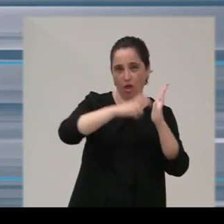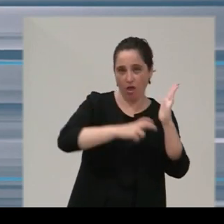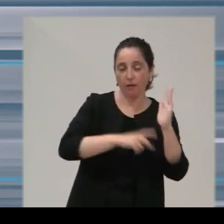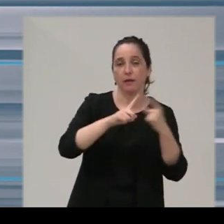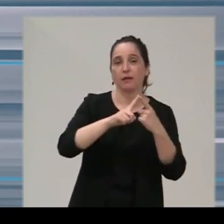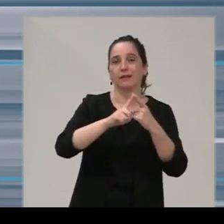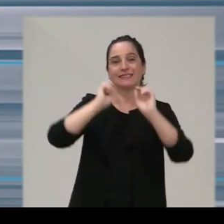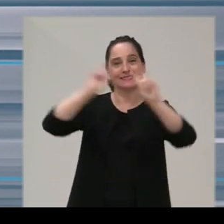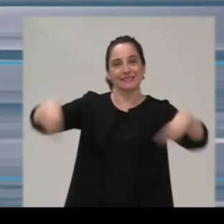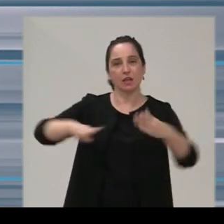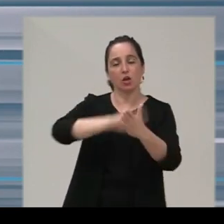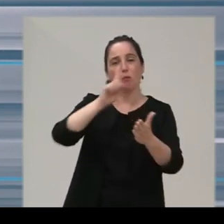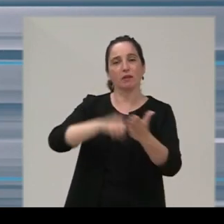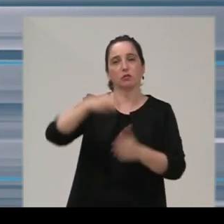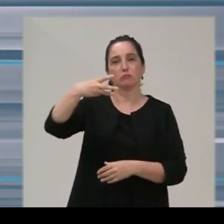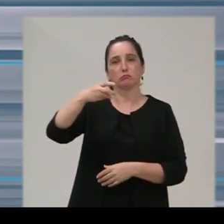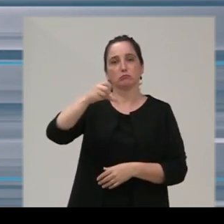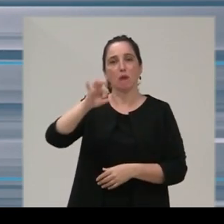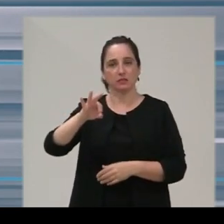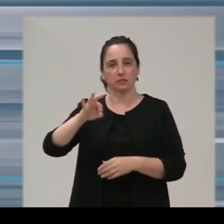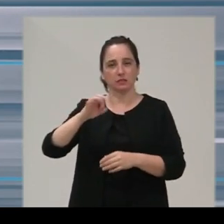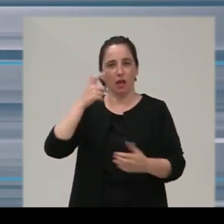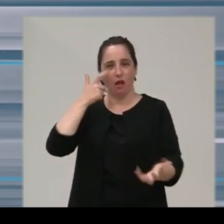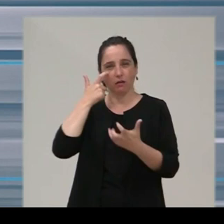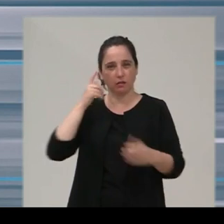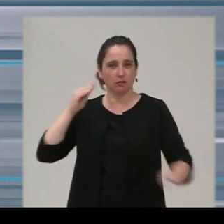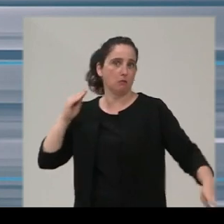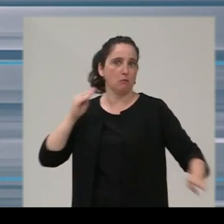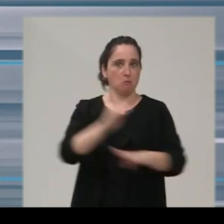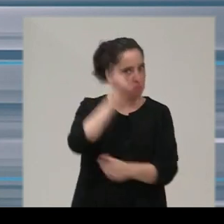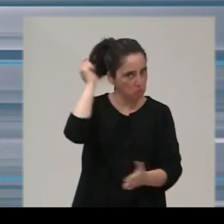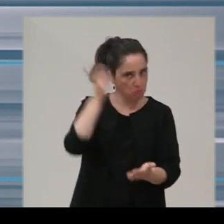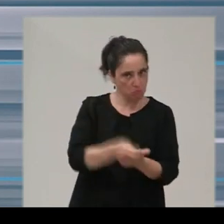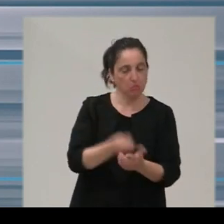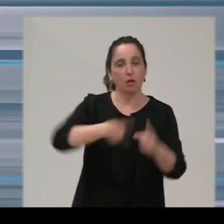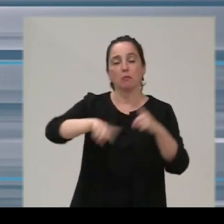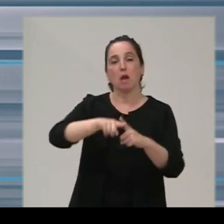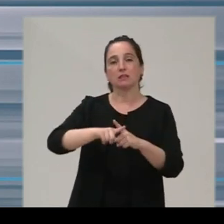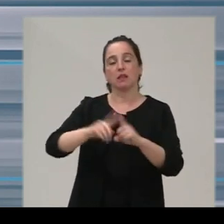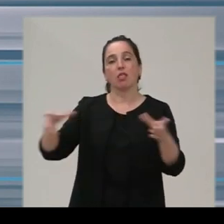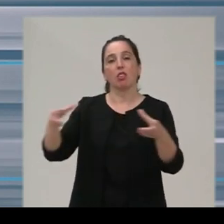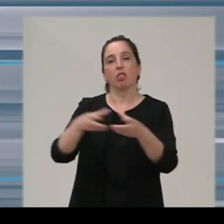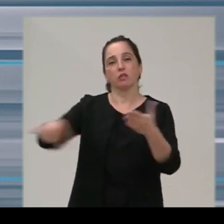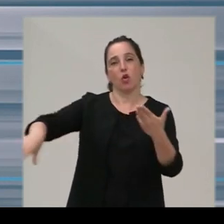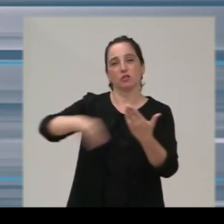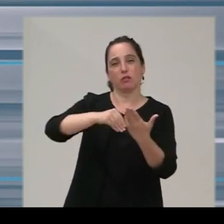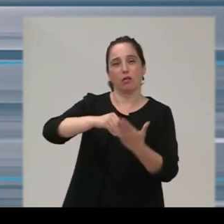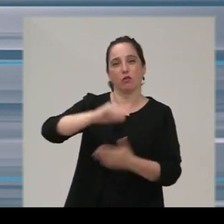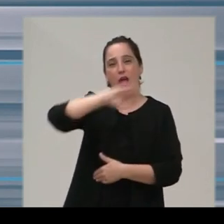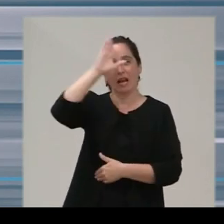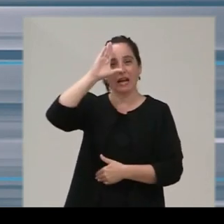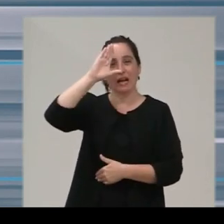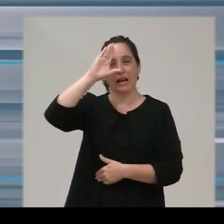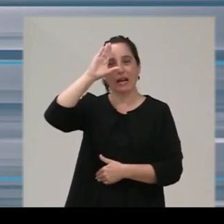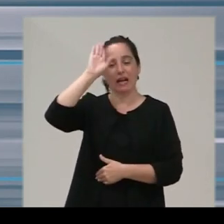integral del MAS, del Museo de Arte Moderno y Contemporáneo y del centro asociado al Reino, Sofía y Archivo La